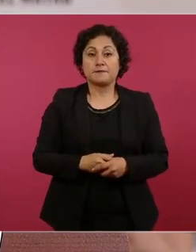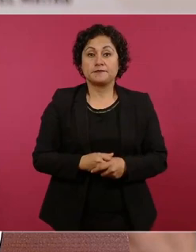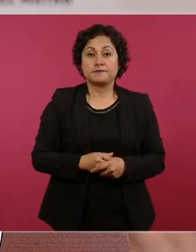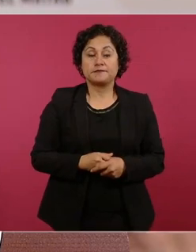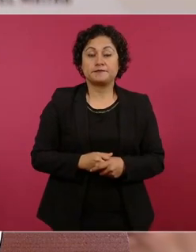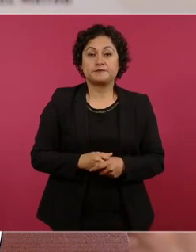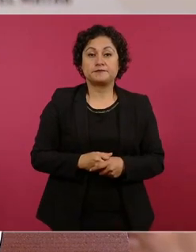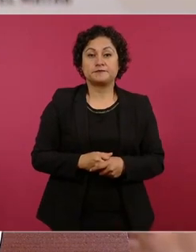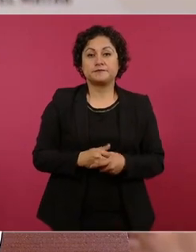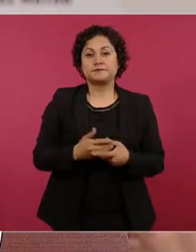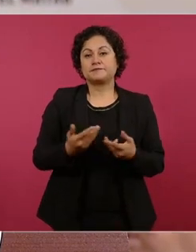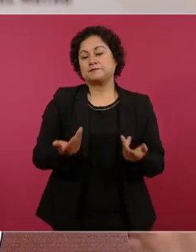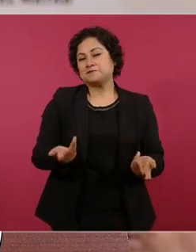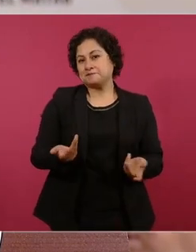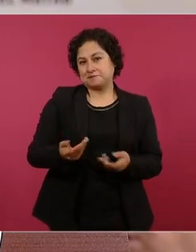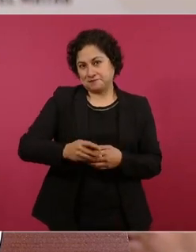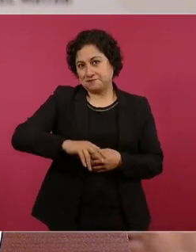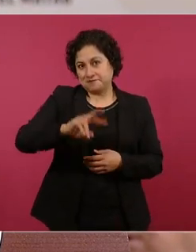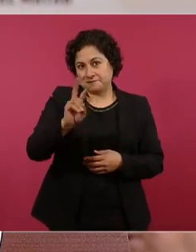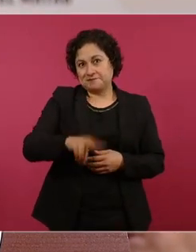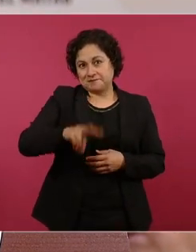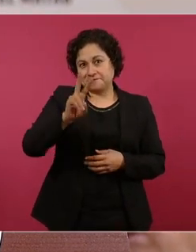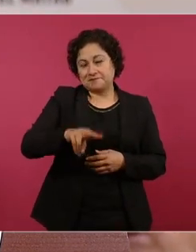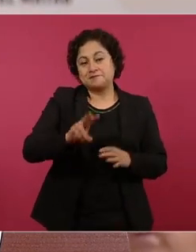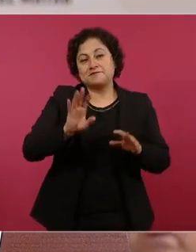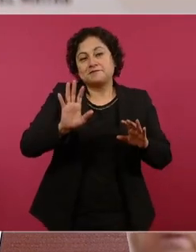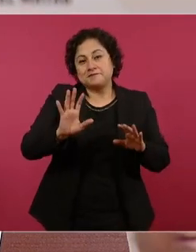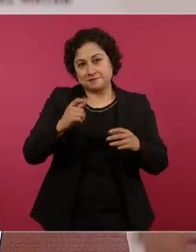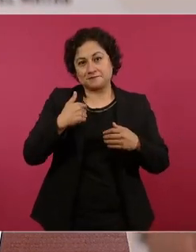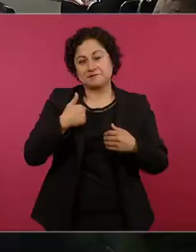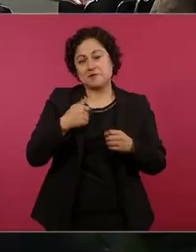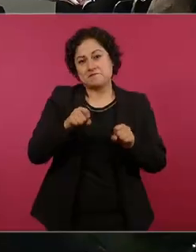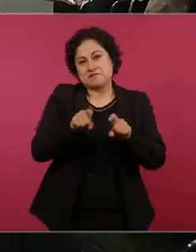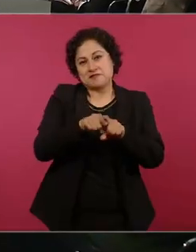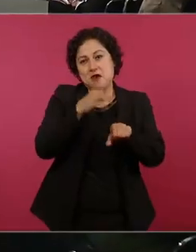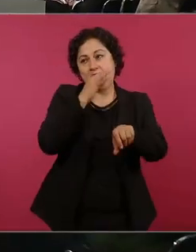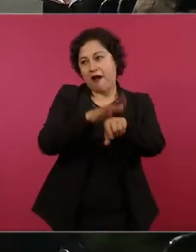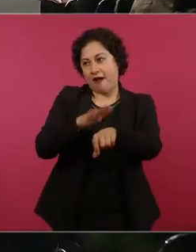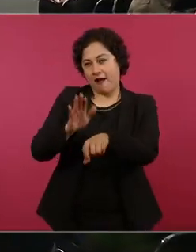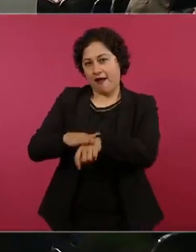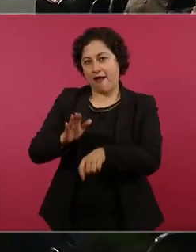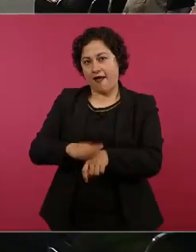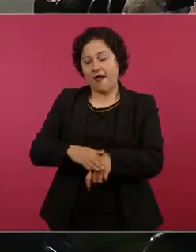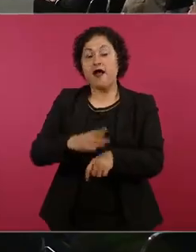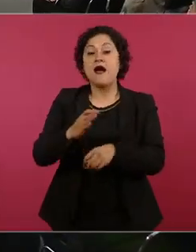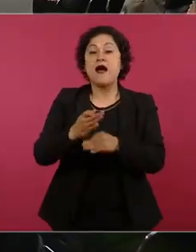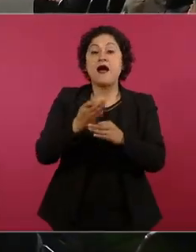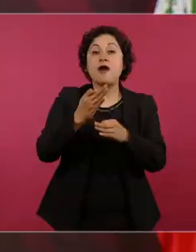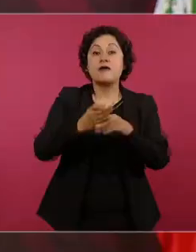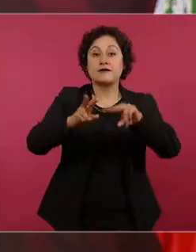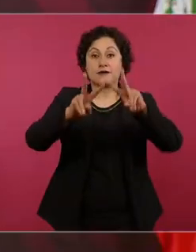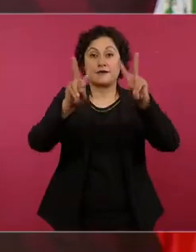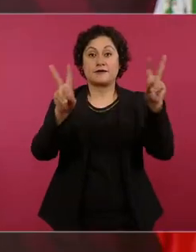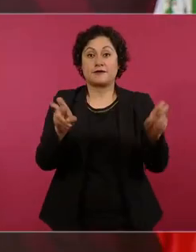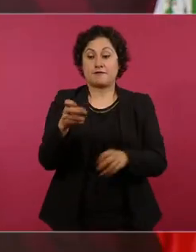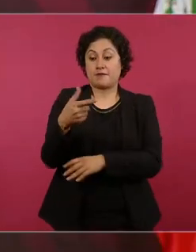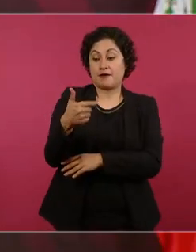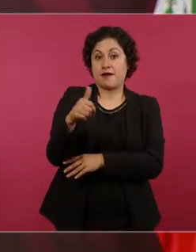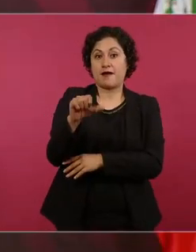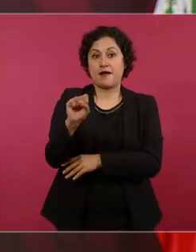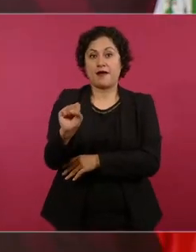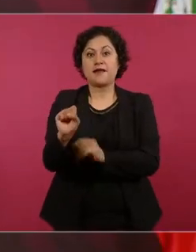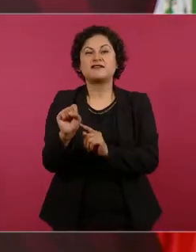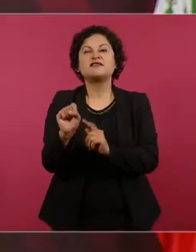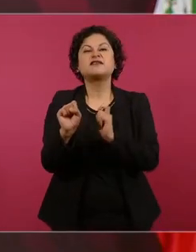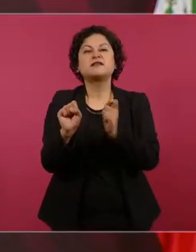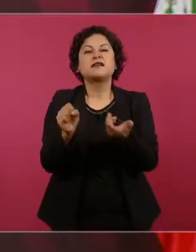es que tenía ganas de hacer el llamado lo mismo del gas ahorita el gas está